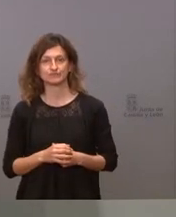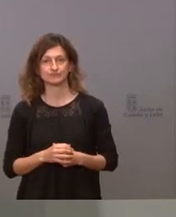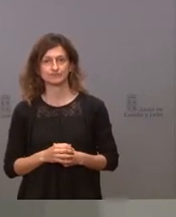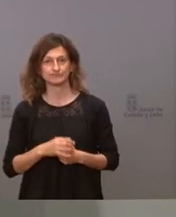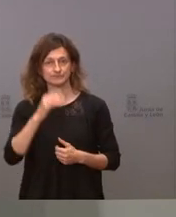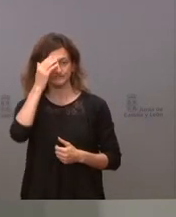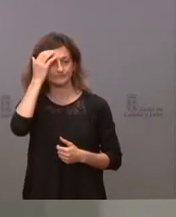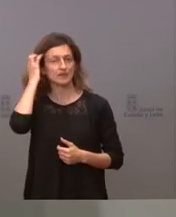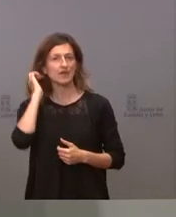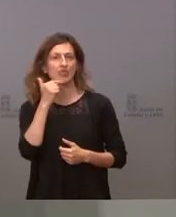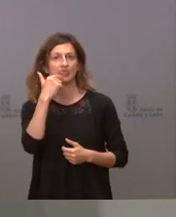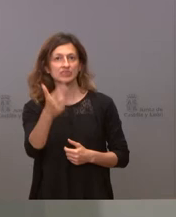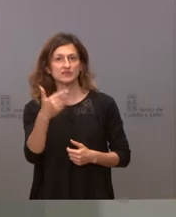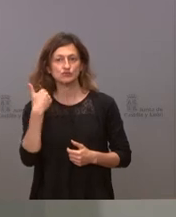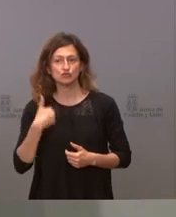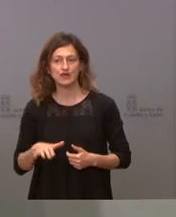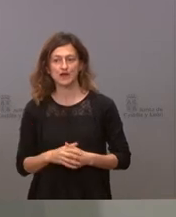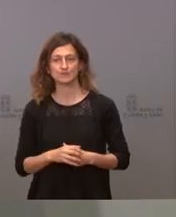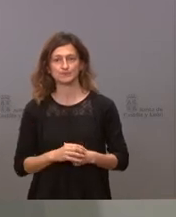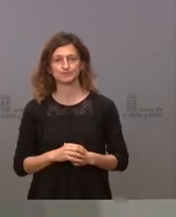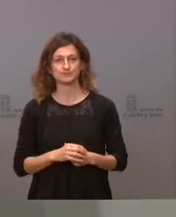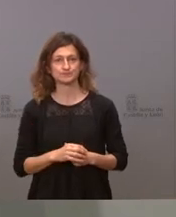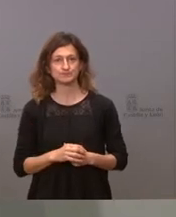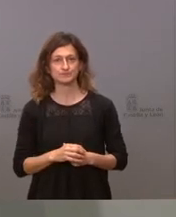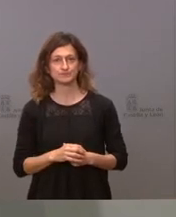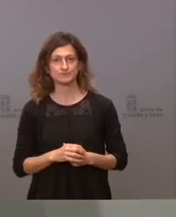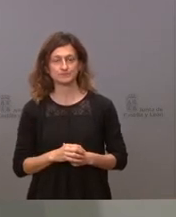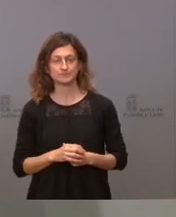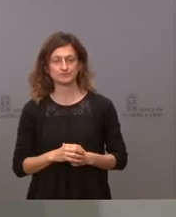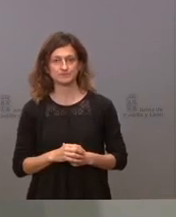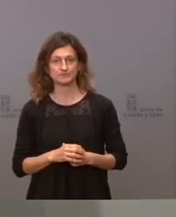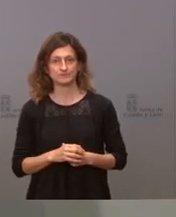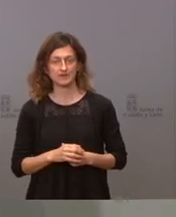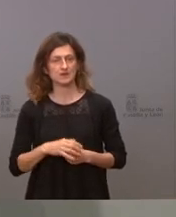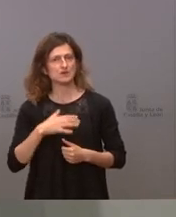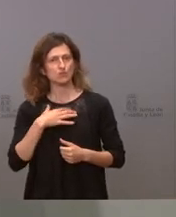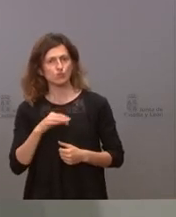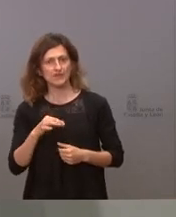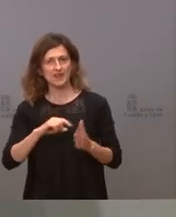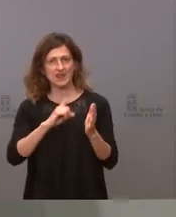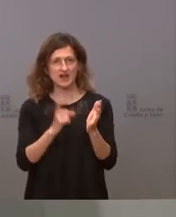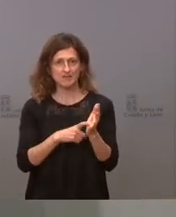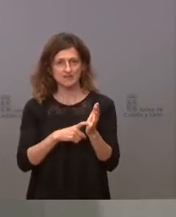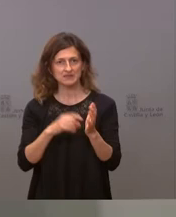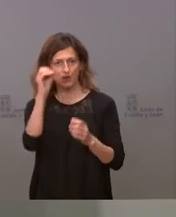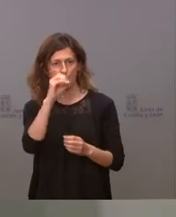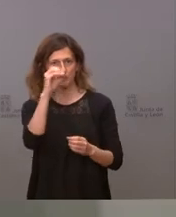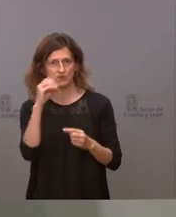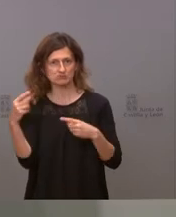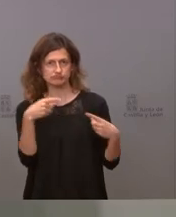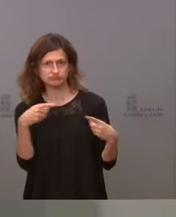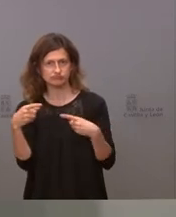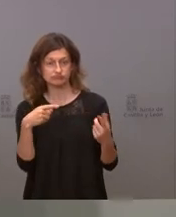ya se ha dicho es muy discutible legalmente tan discutible que